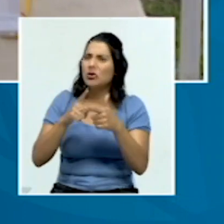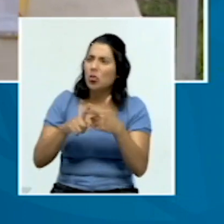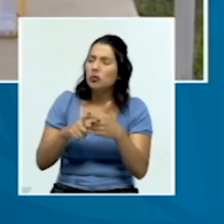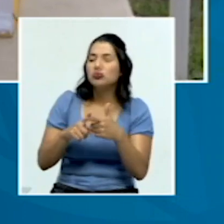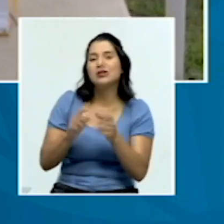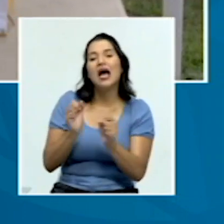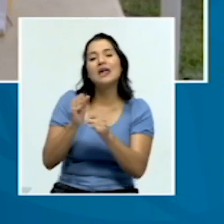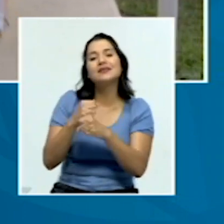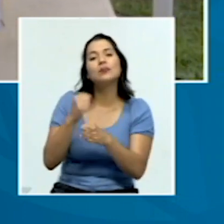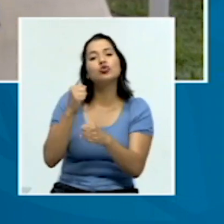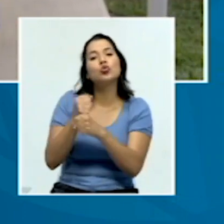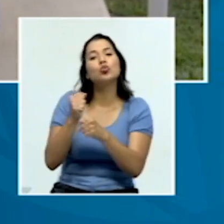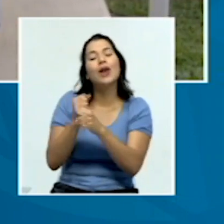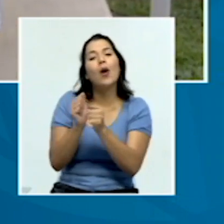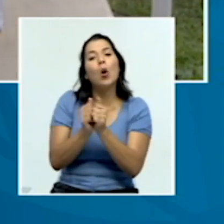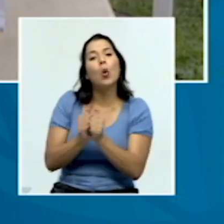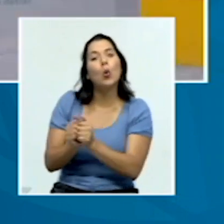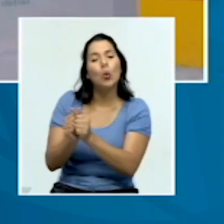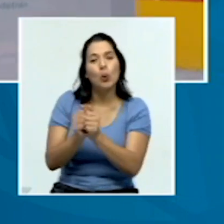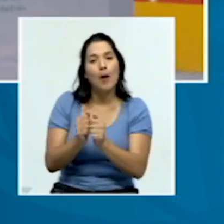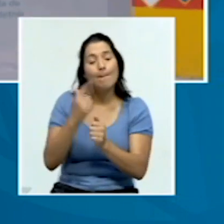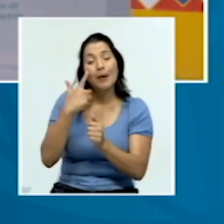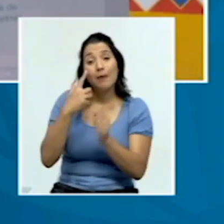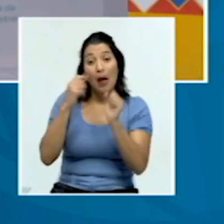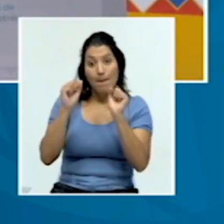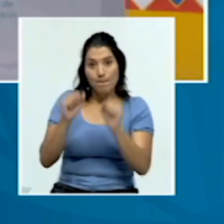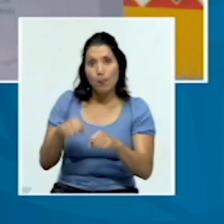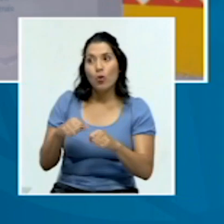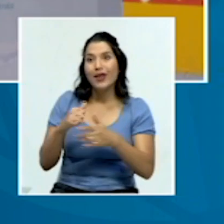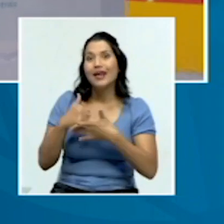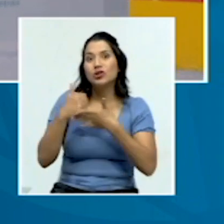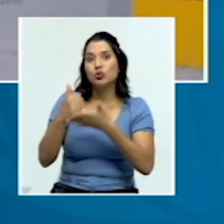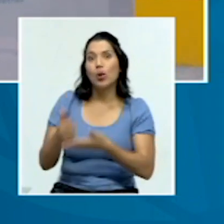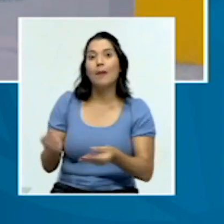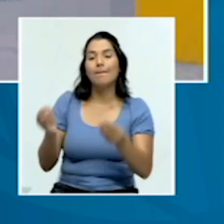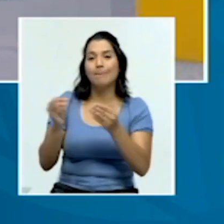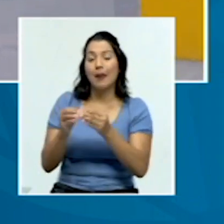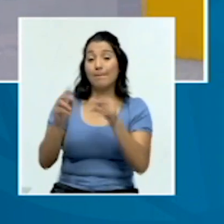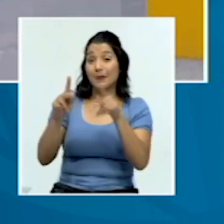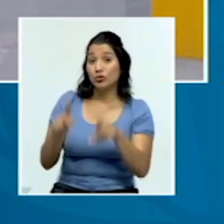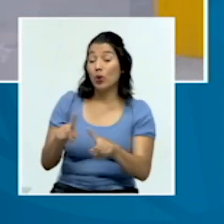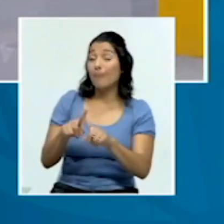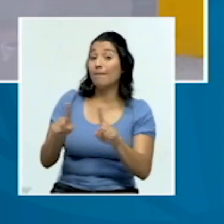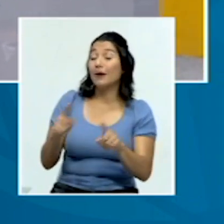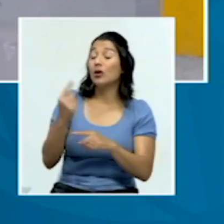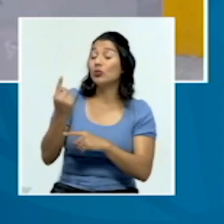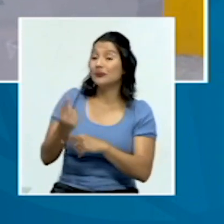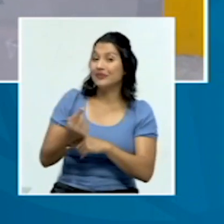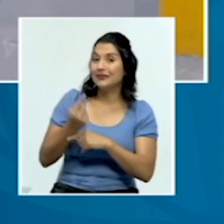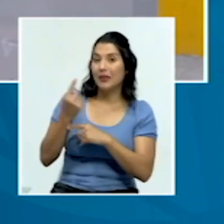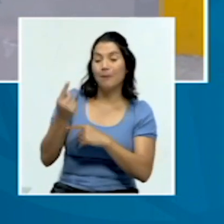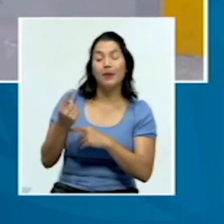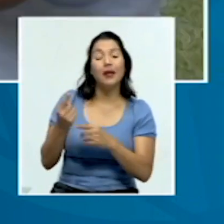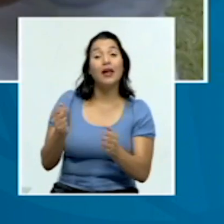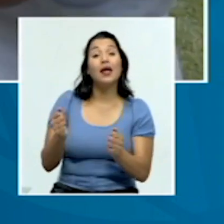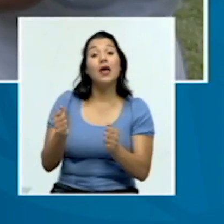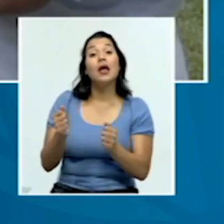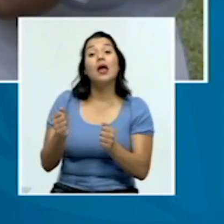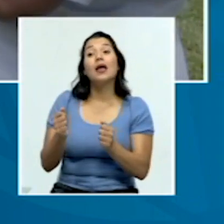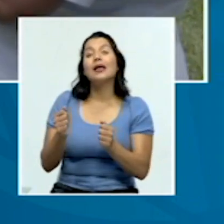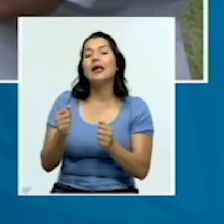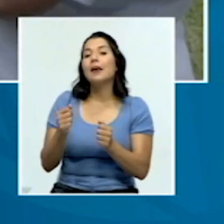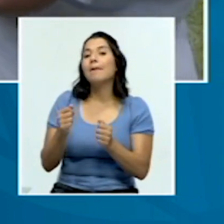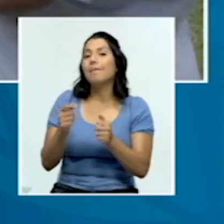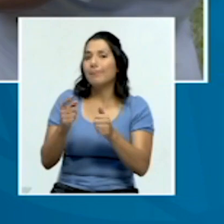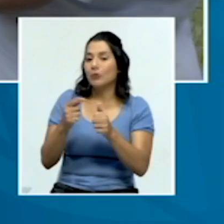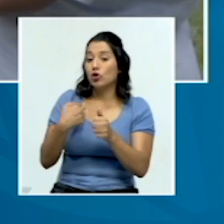conjunto para poder llegar a más personas, pero siempre mediante los líderes de los cuales